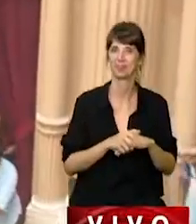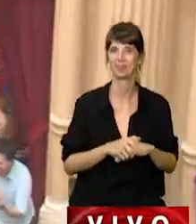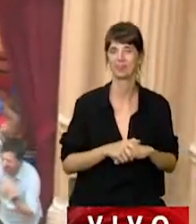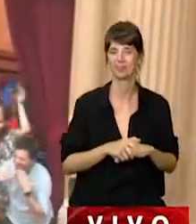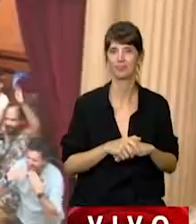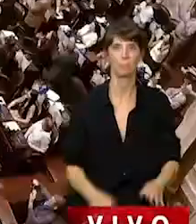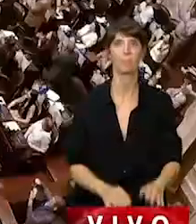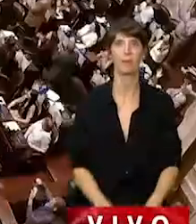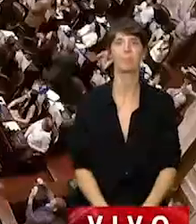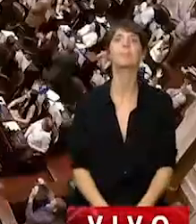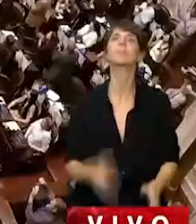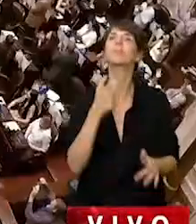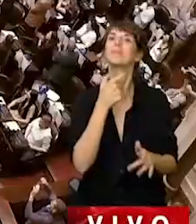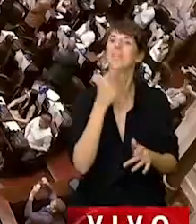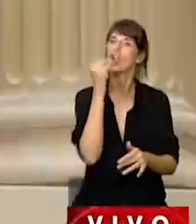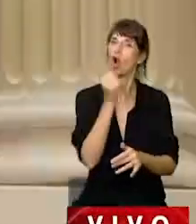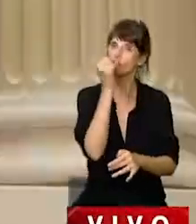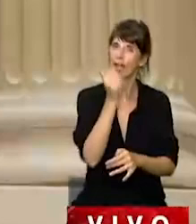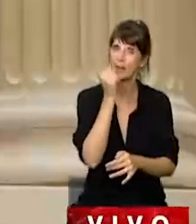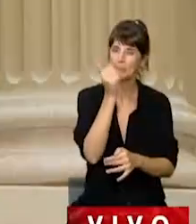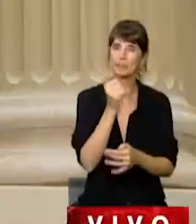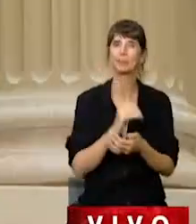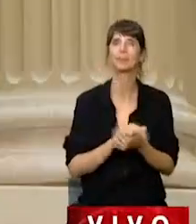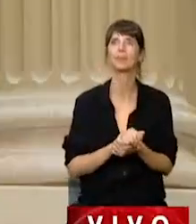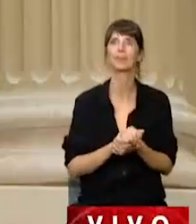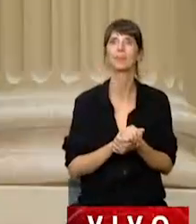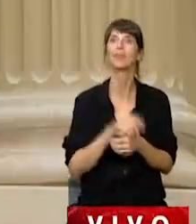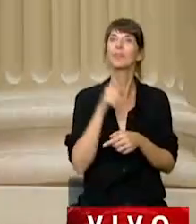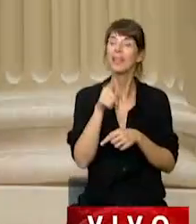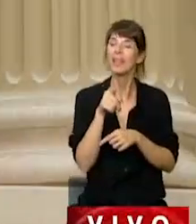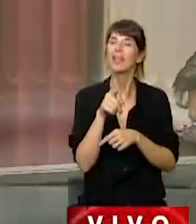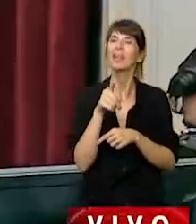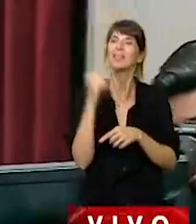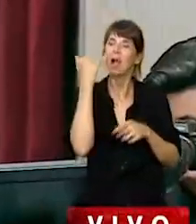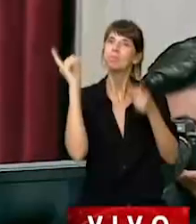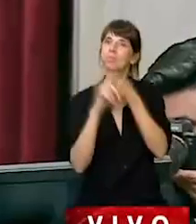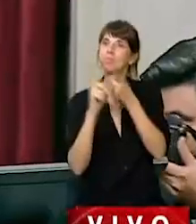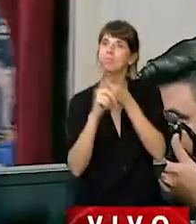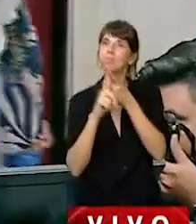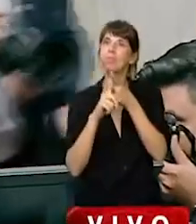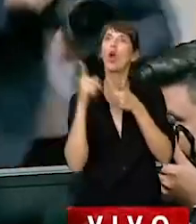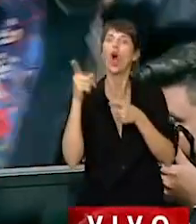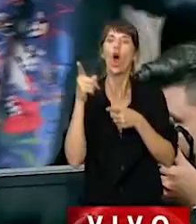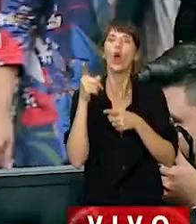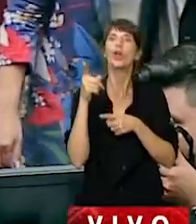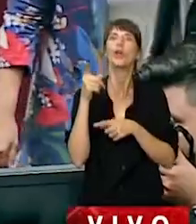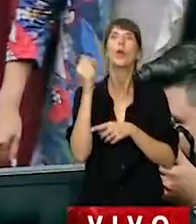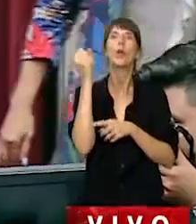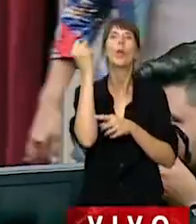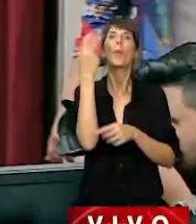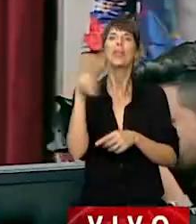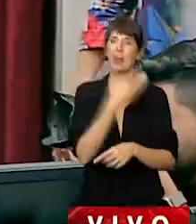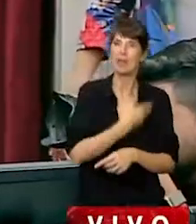Les quiero contar que tal como acordé con la señora Vicepresidenta